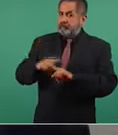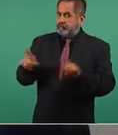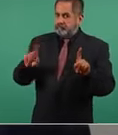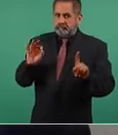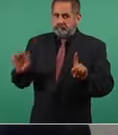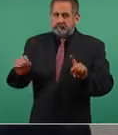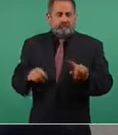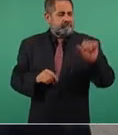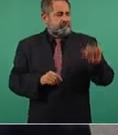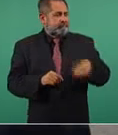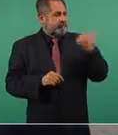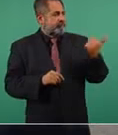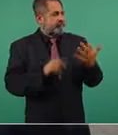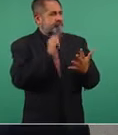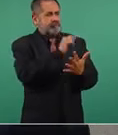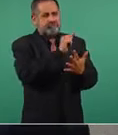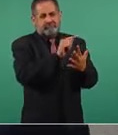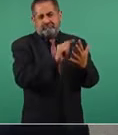sino de otros,